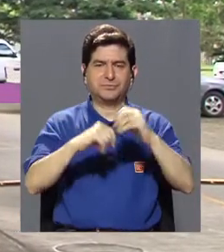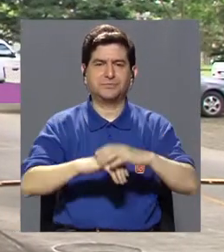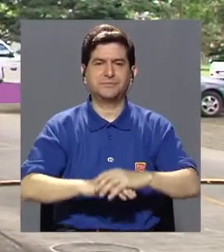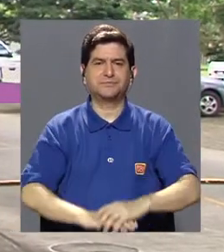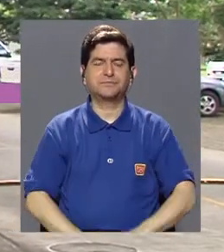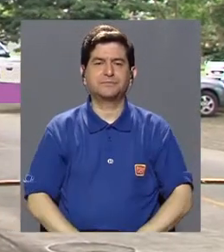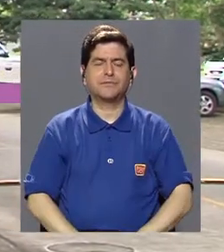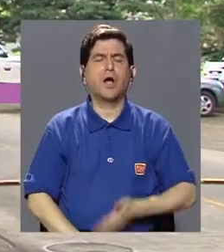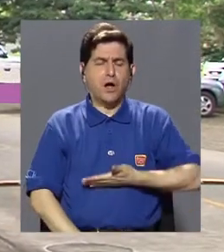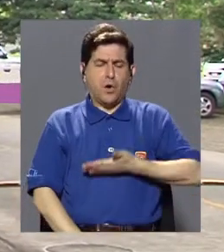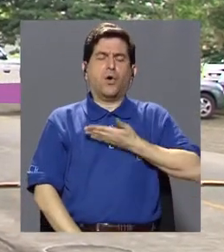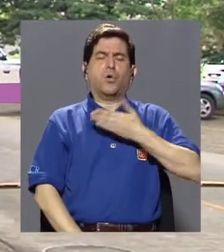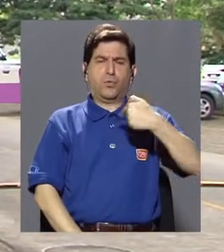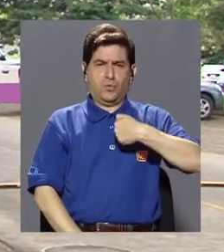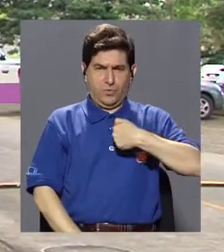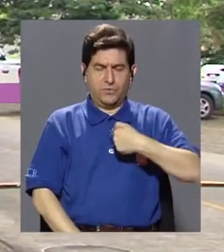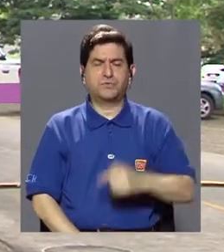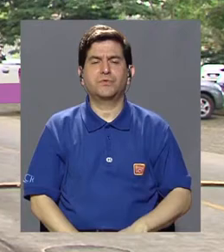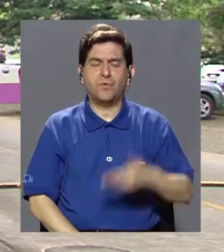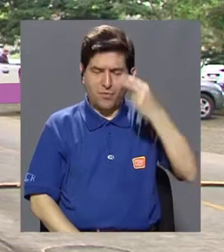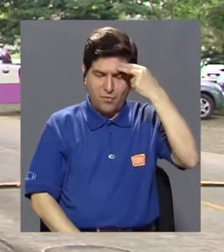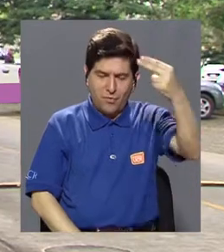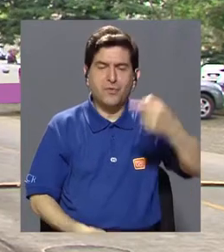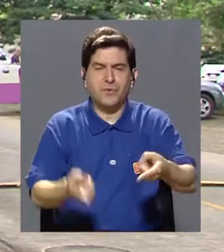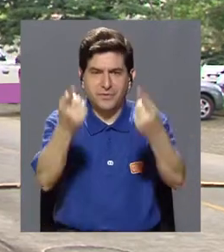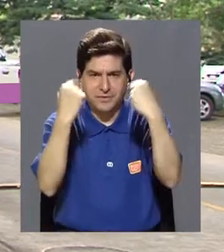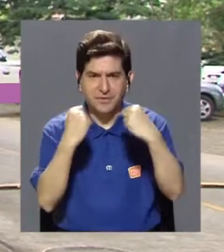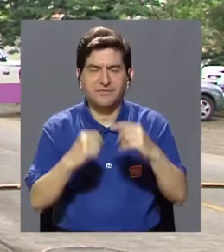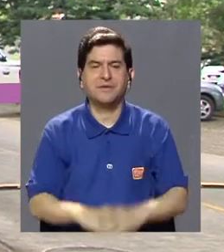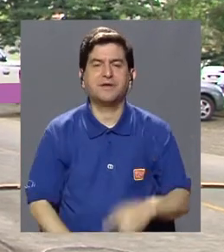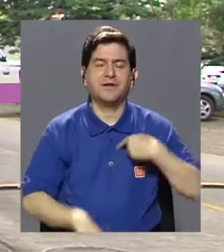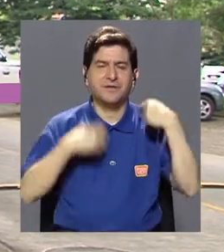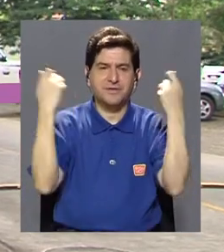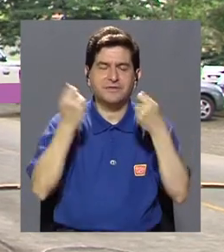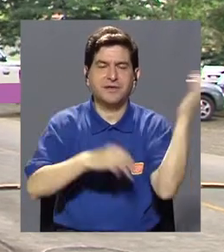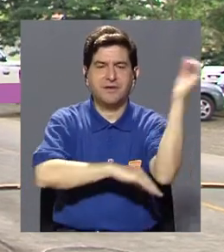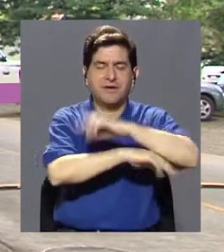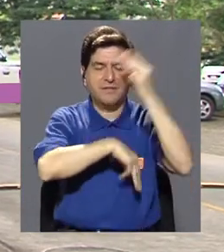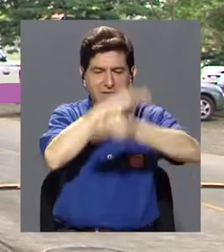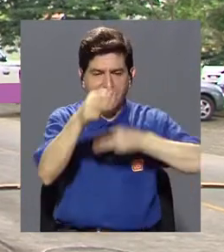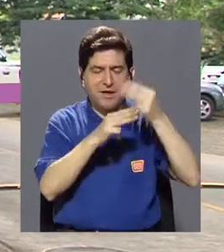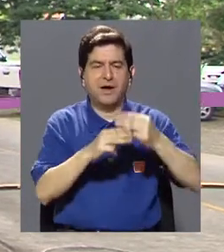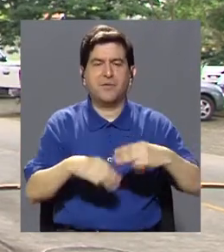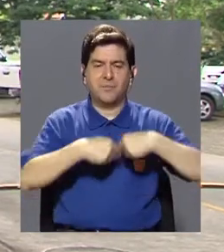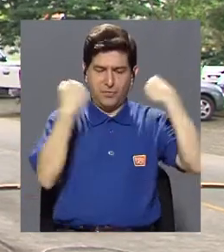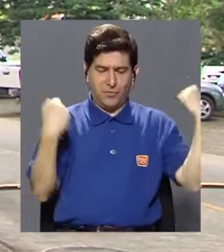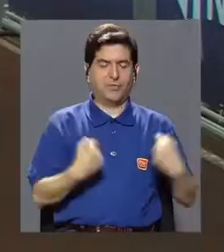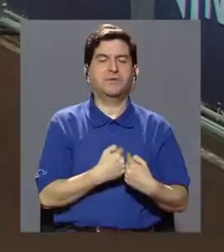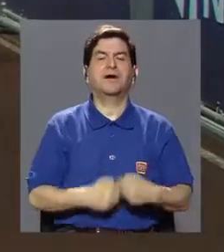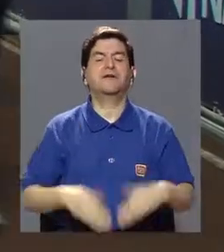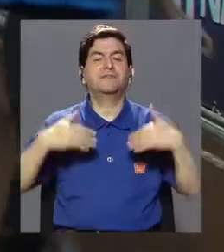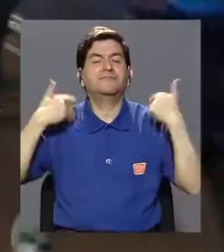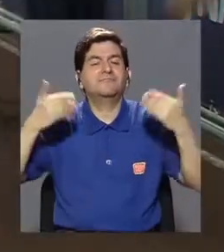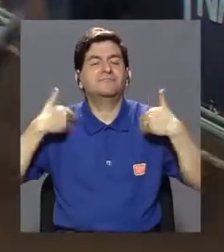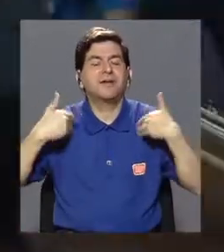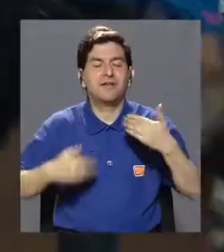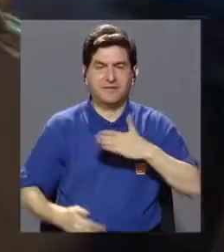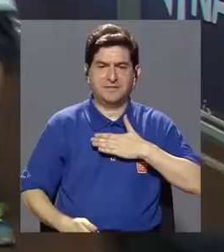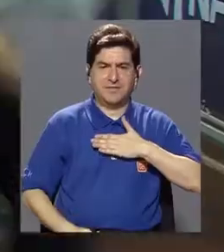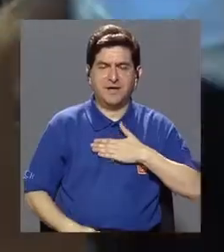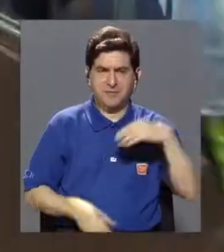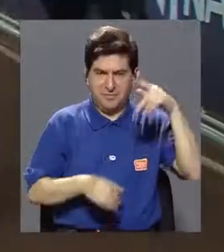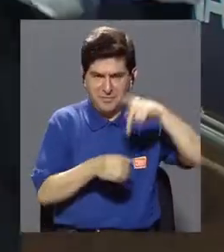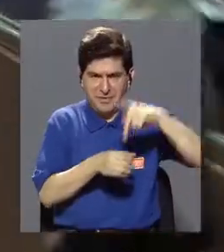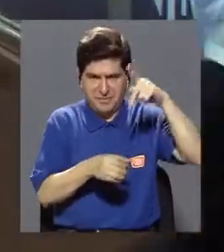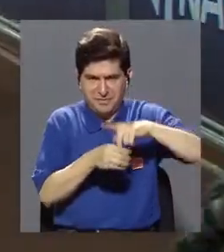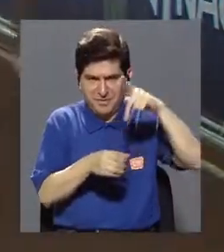aquí para celebrar el Día Mundial del Corazón y bueno, muy feliz de que me hayan tomado en cuenta para poder participar. Yo creo que se necesita